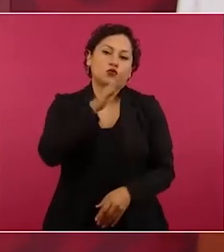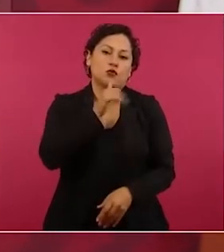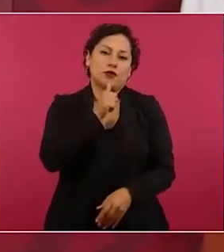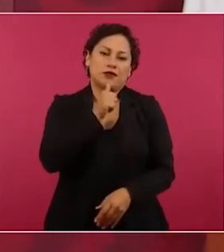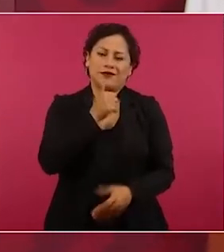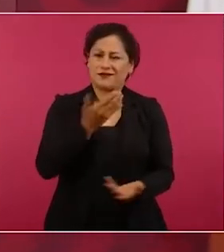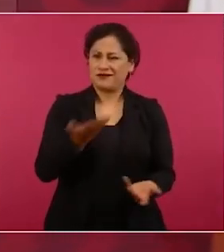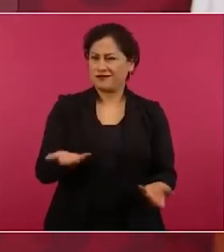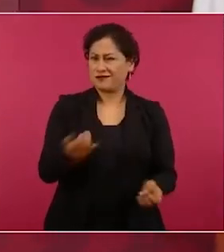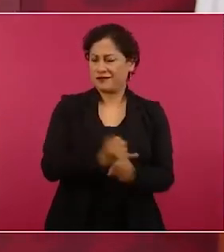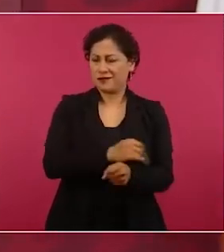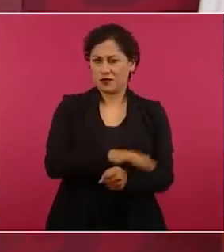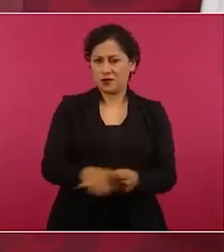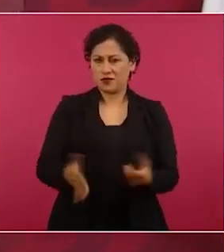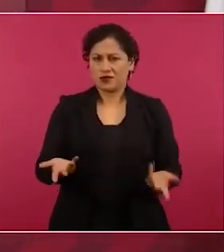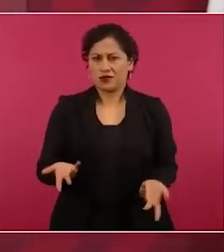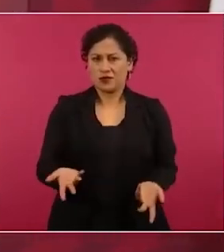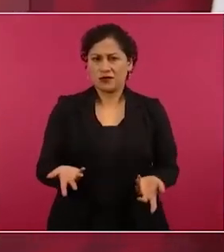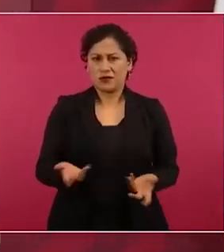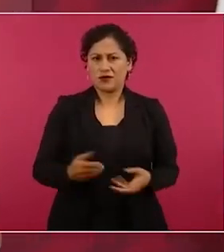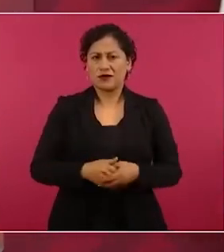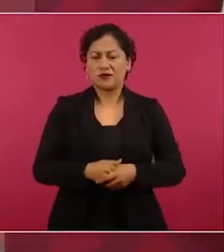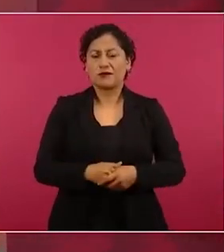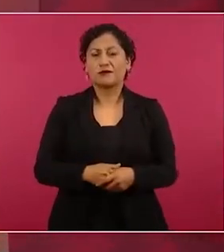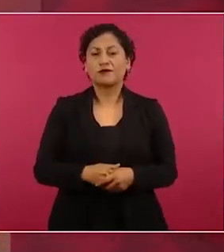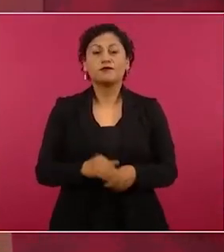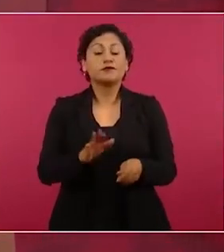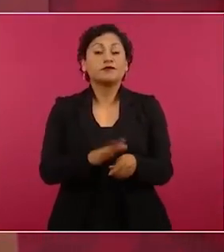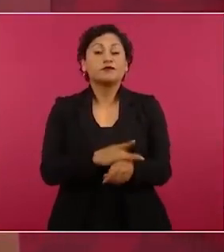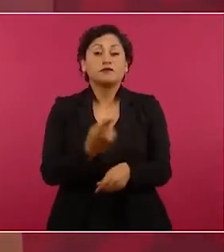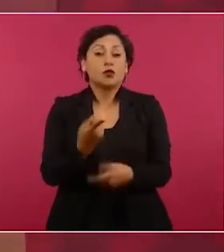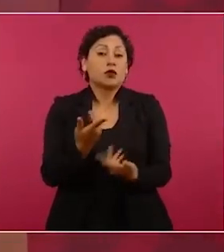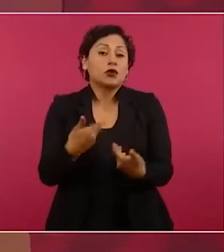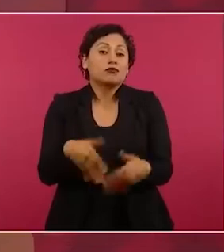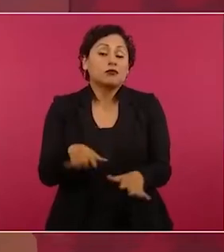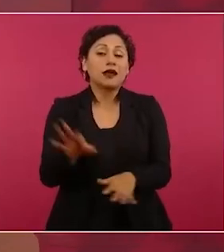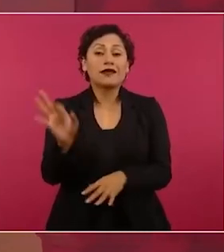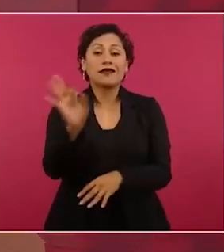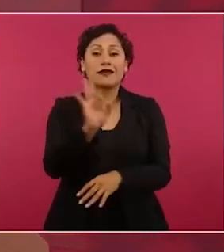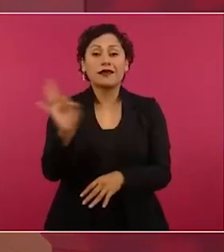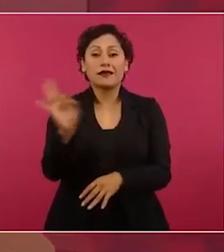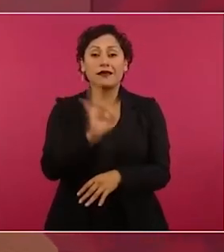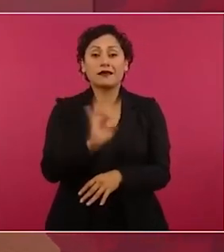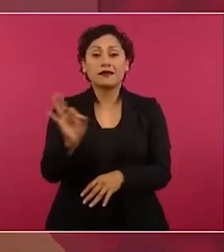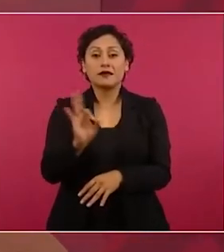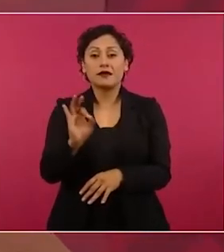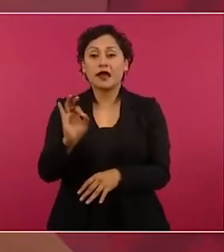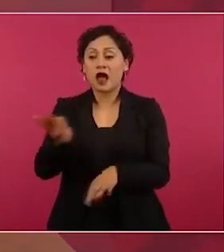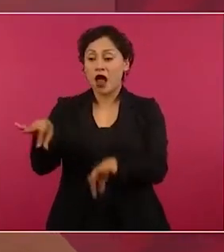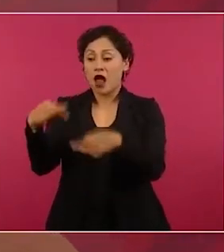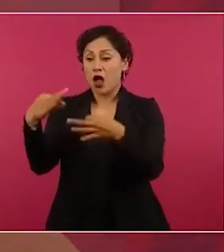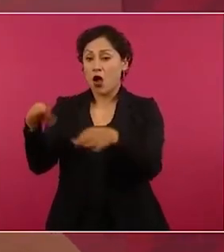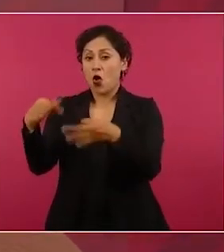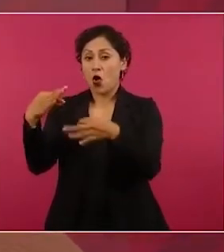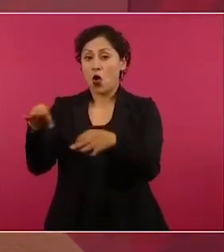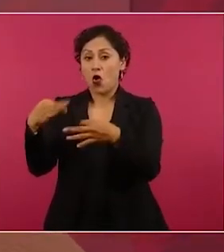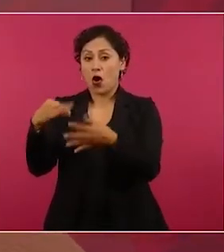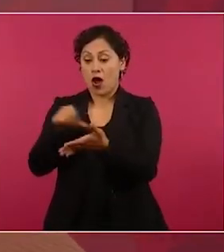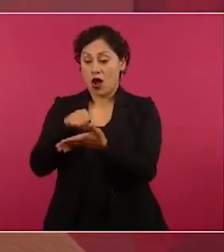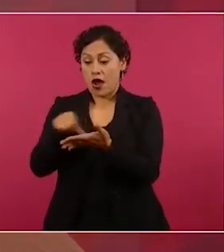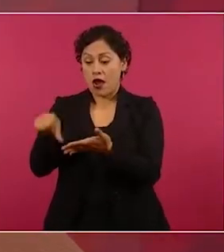porque a lo mejor quienes filtraron este documento sin testar